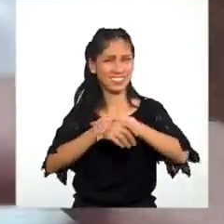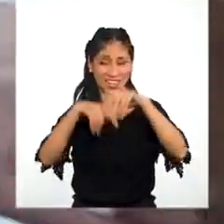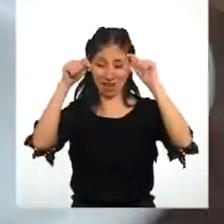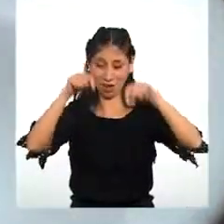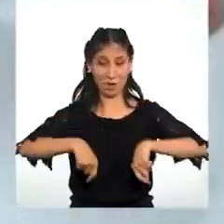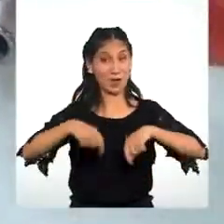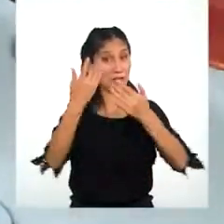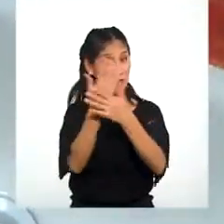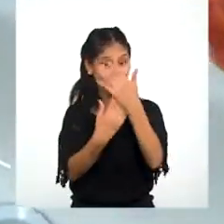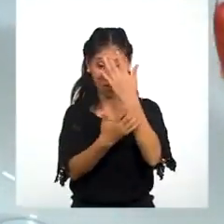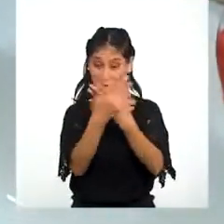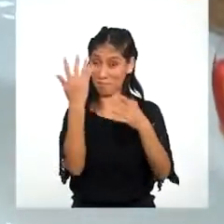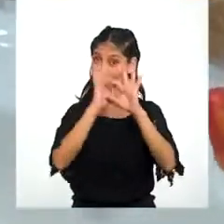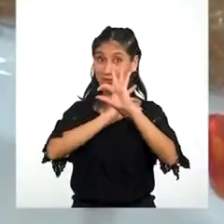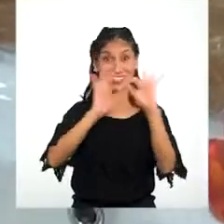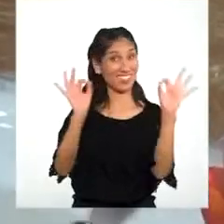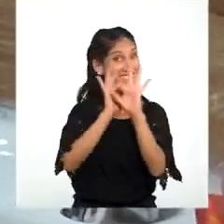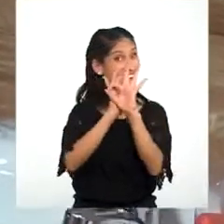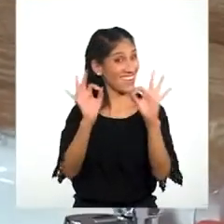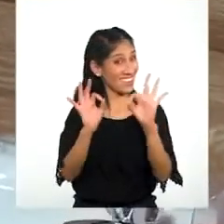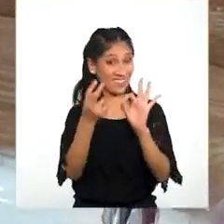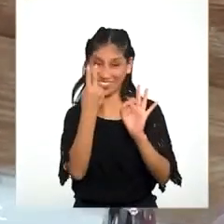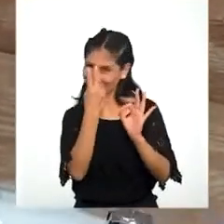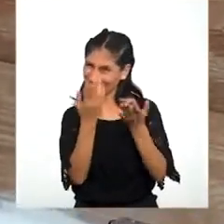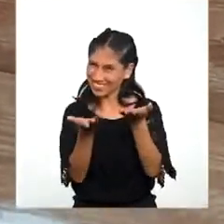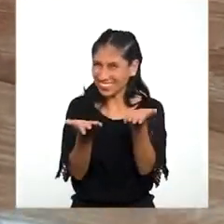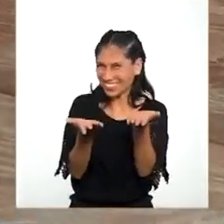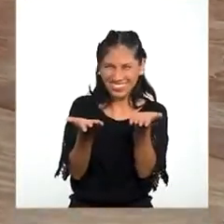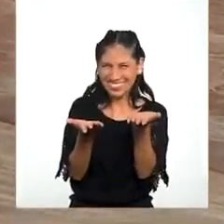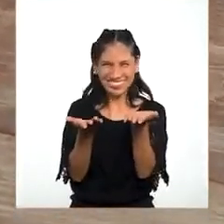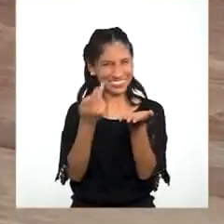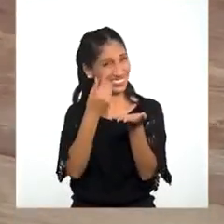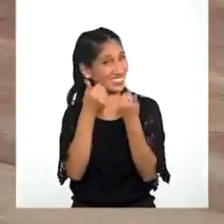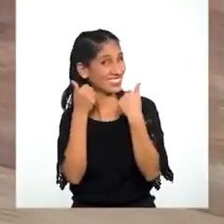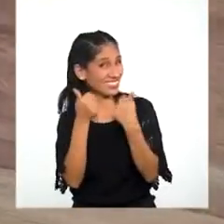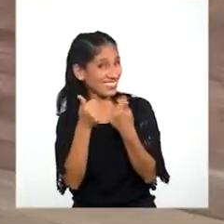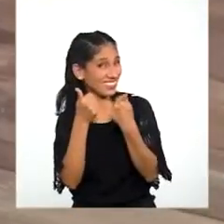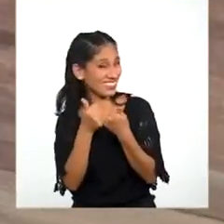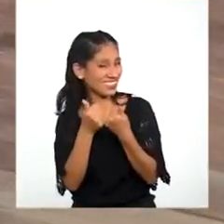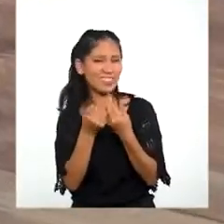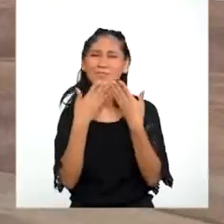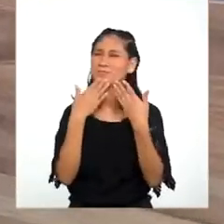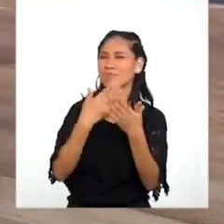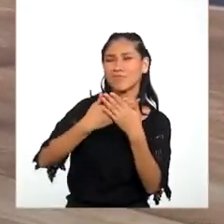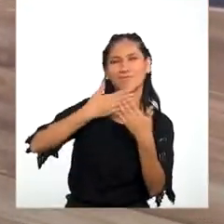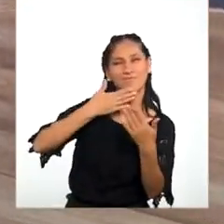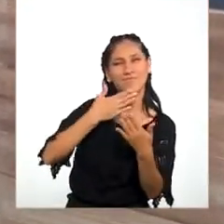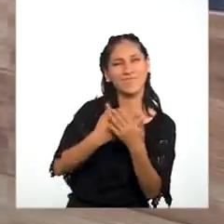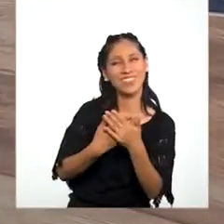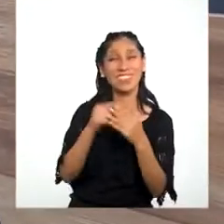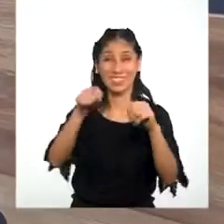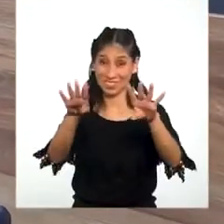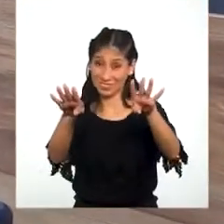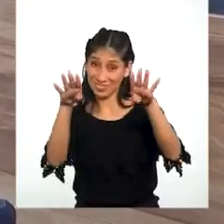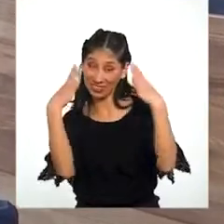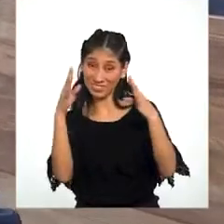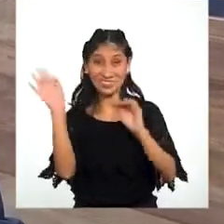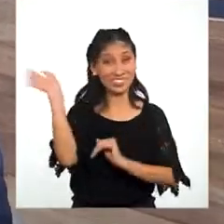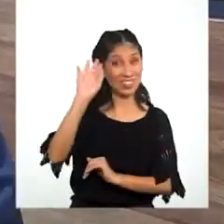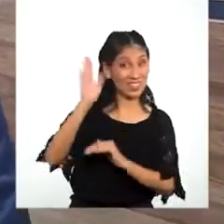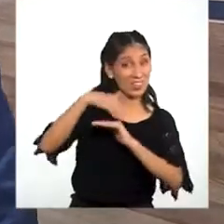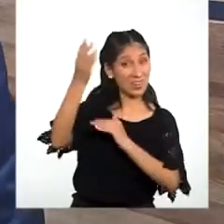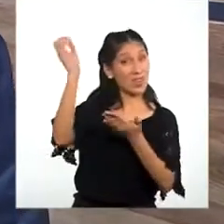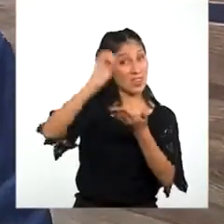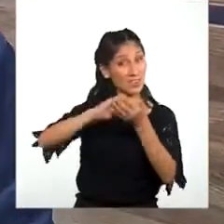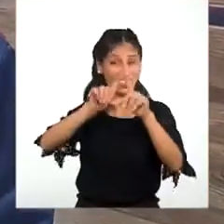Ahora Limpias Miren niños Excelente Muchas gracias gracias Por vuestra atención Nos vemos